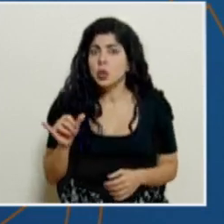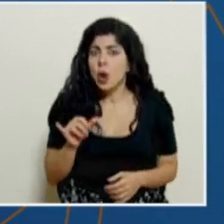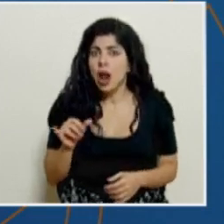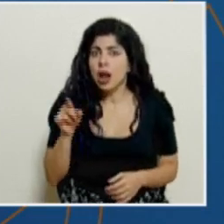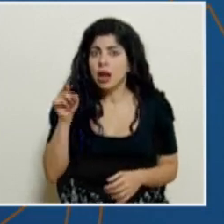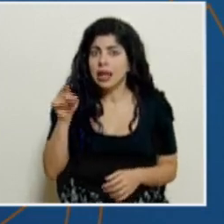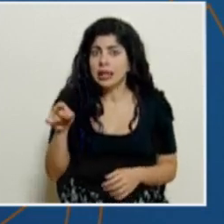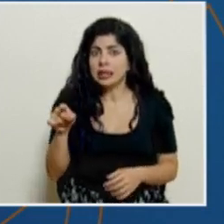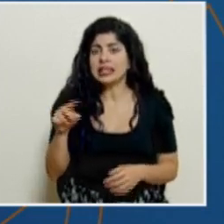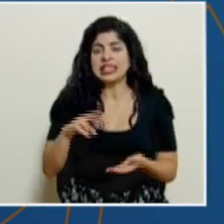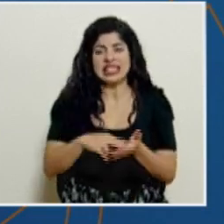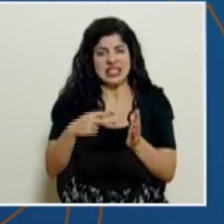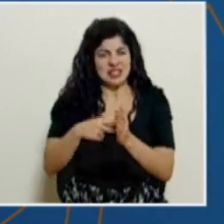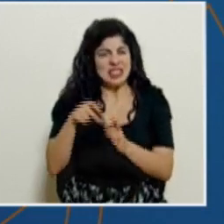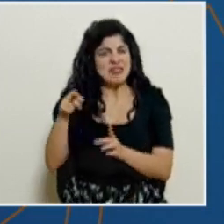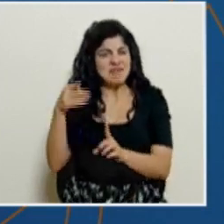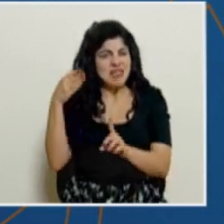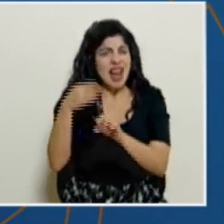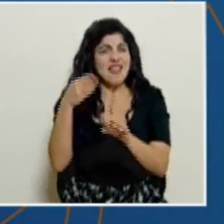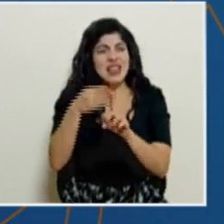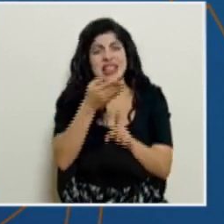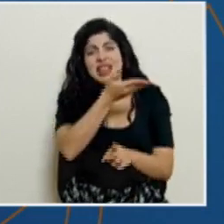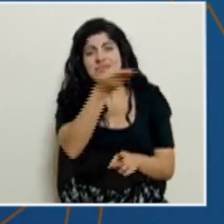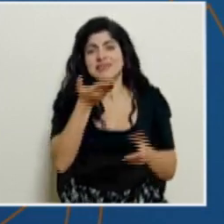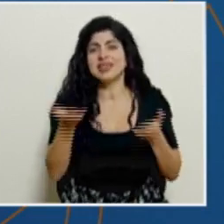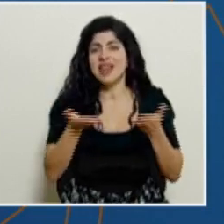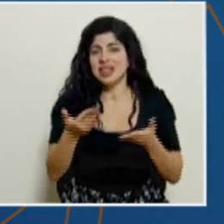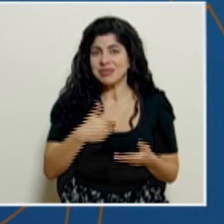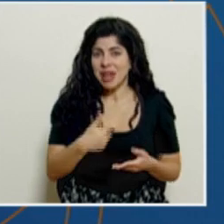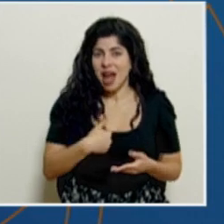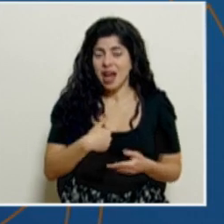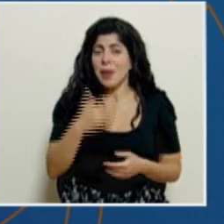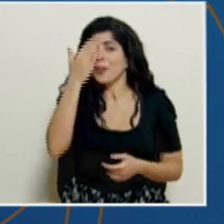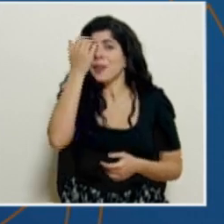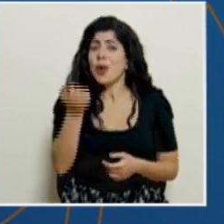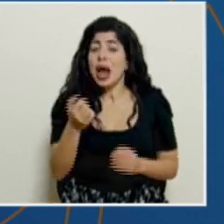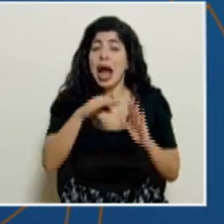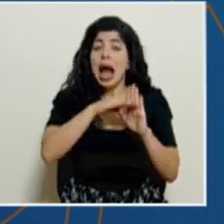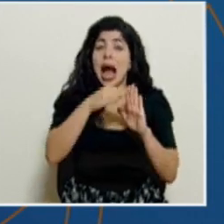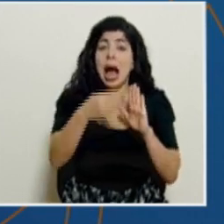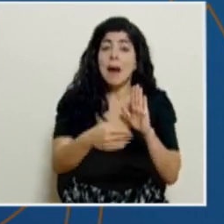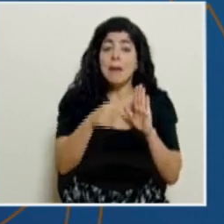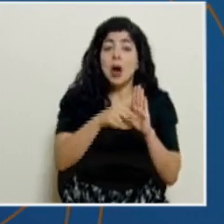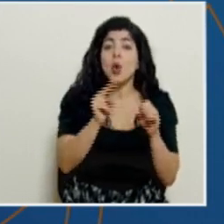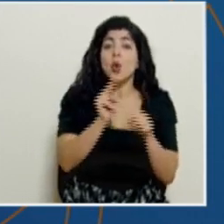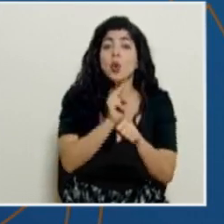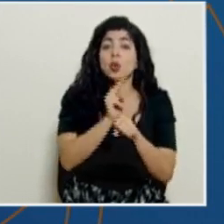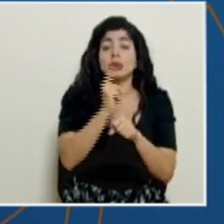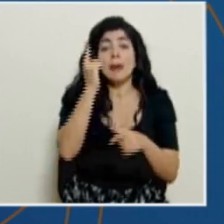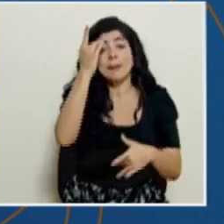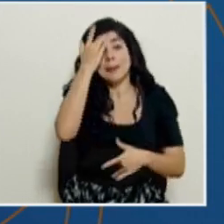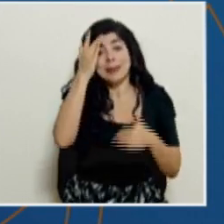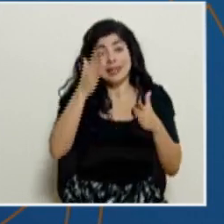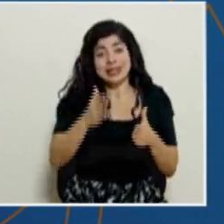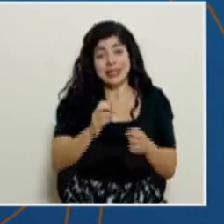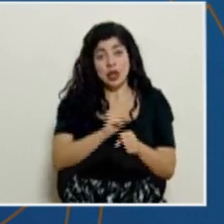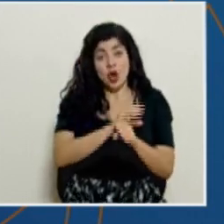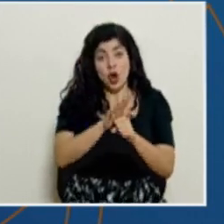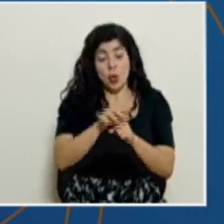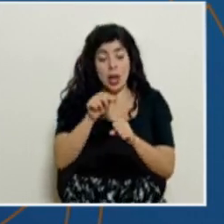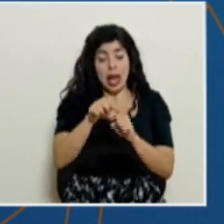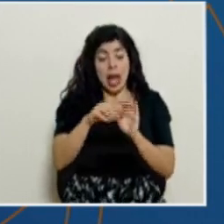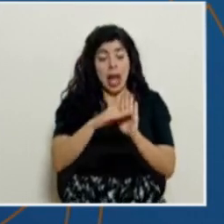indudablemente, va a repercutir por los diferentes servicios que tenemos. Porque las camas que se utilizan para los pacientes de COVID son